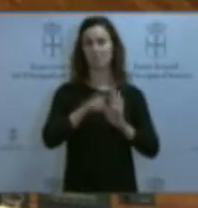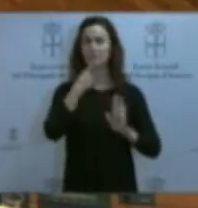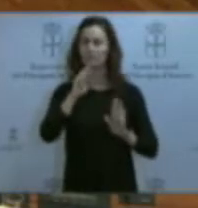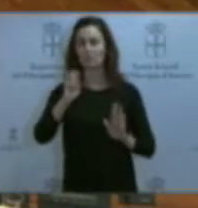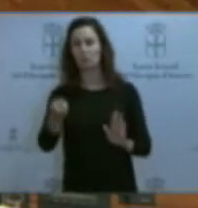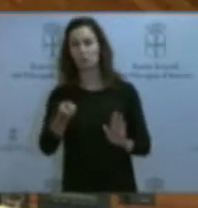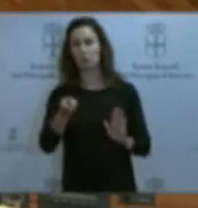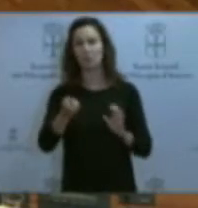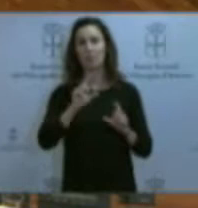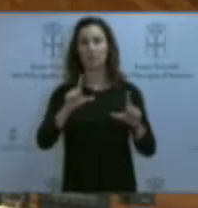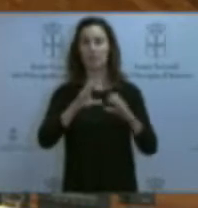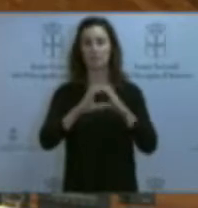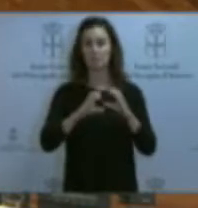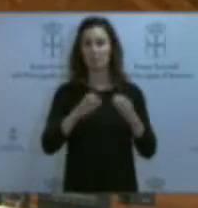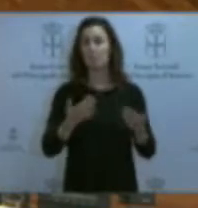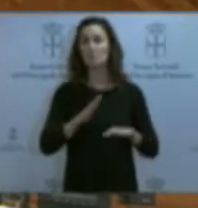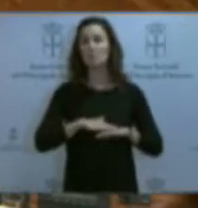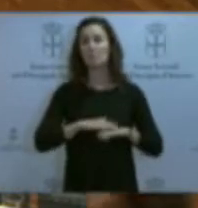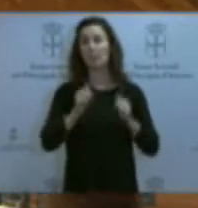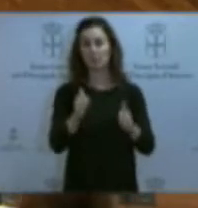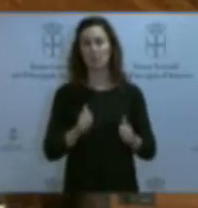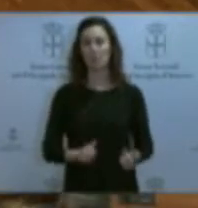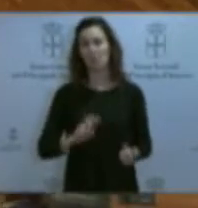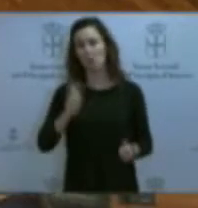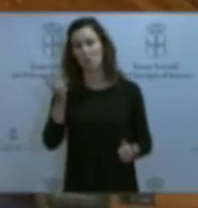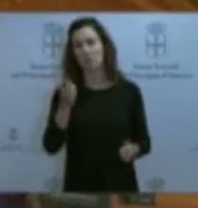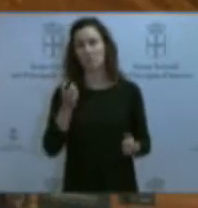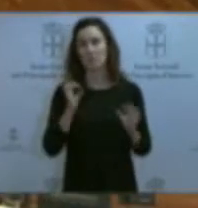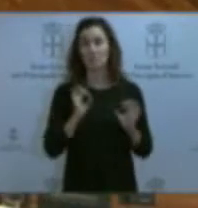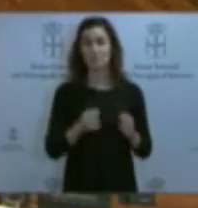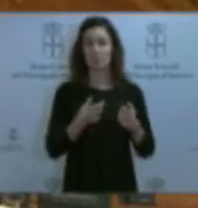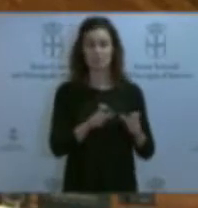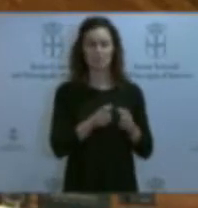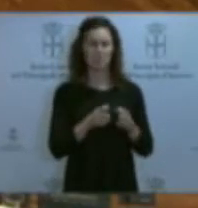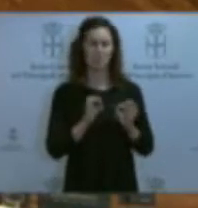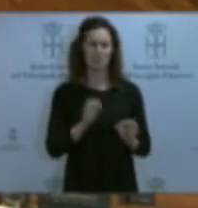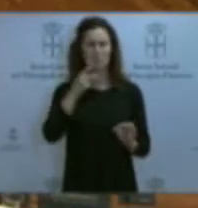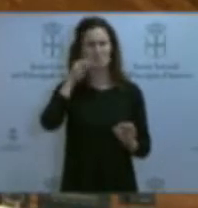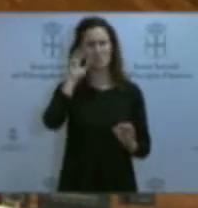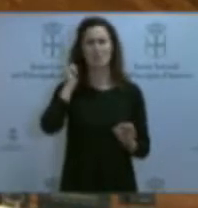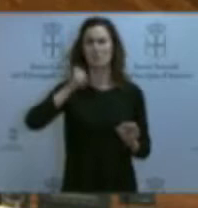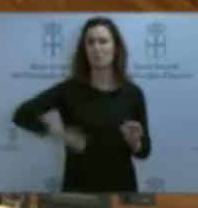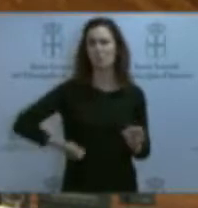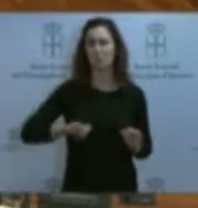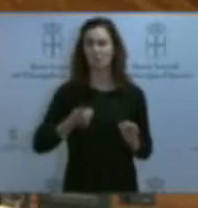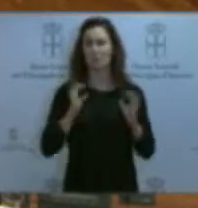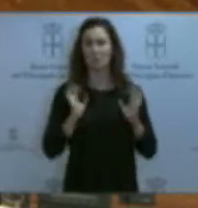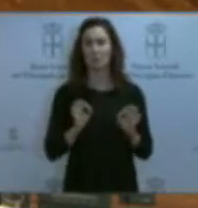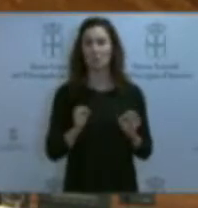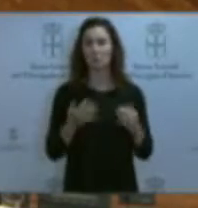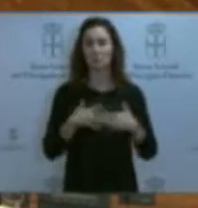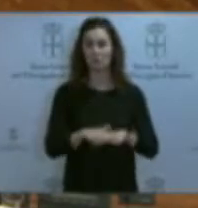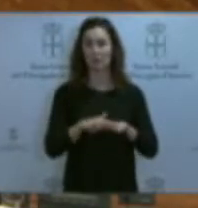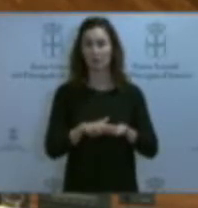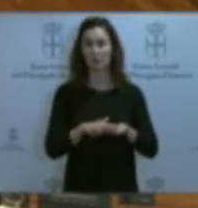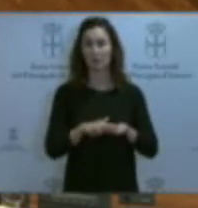telecomunicaciones. Se dijo que contaba con una amplia experiencia en el sector y que procedía del operador cliente mayoritario en las redes Turcón, que